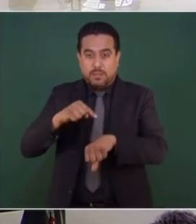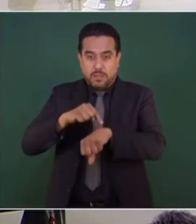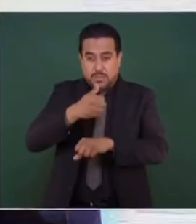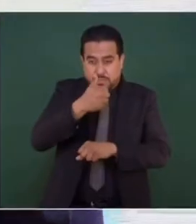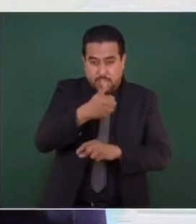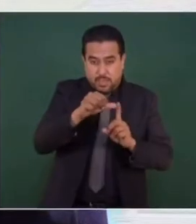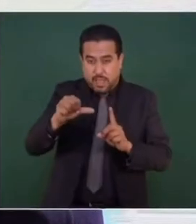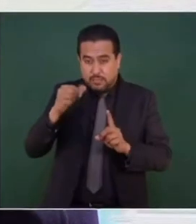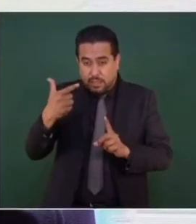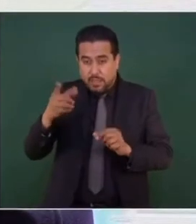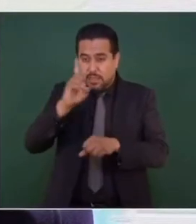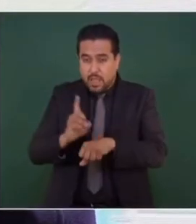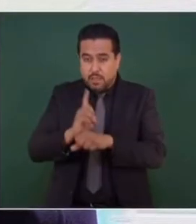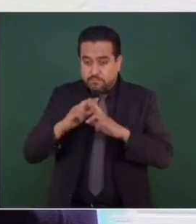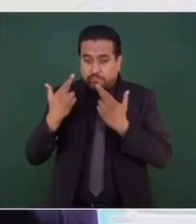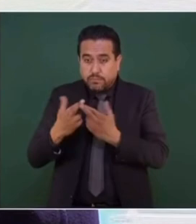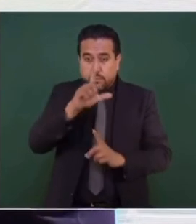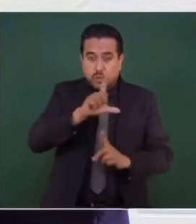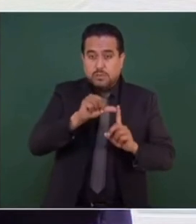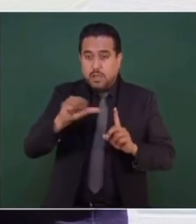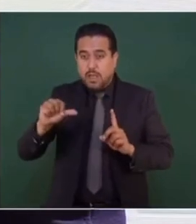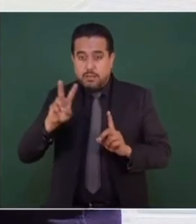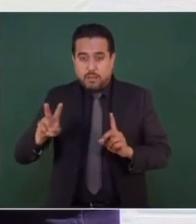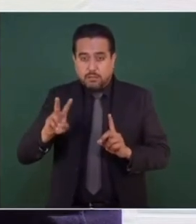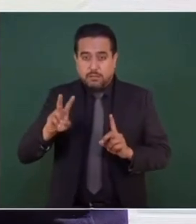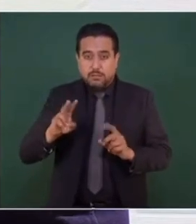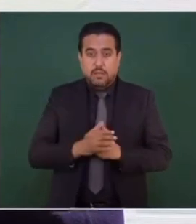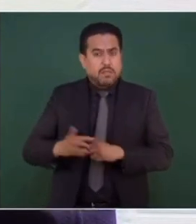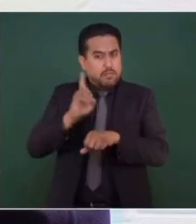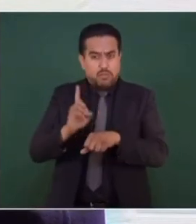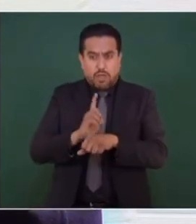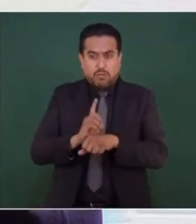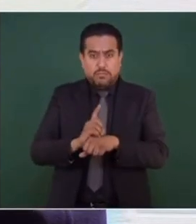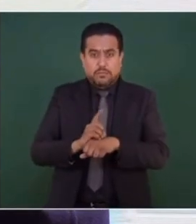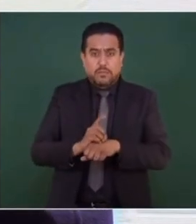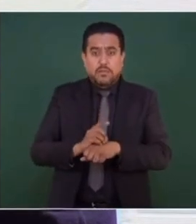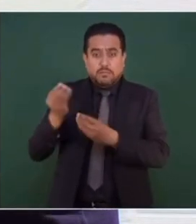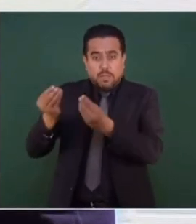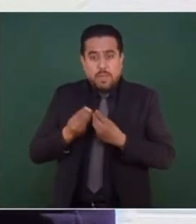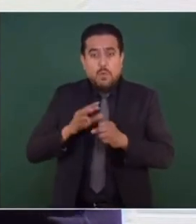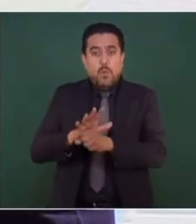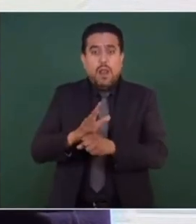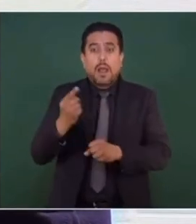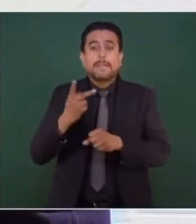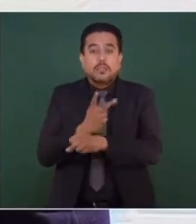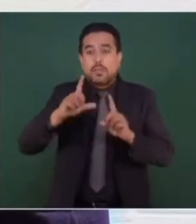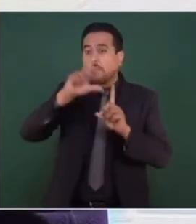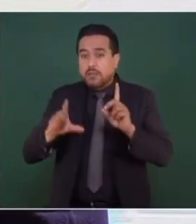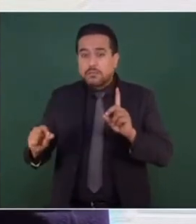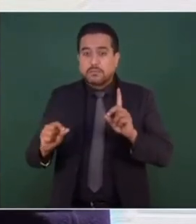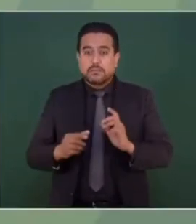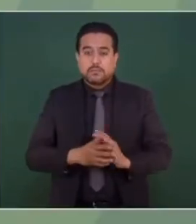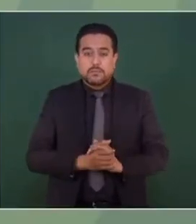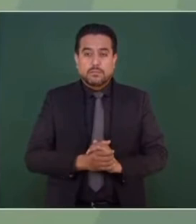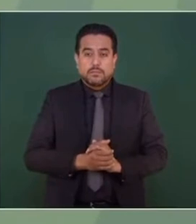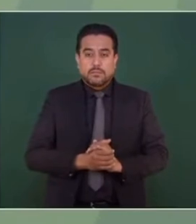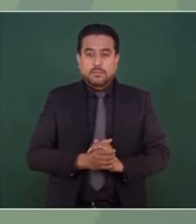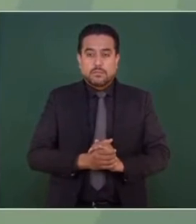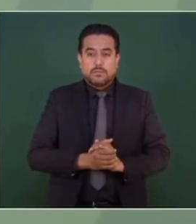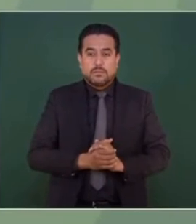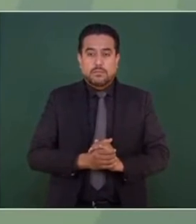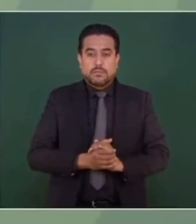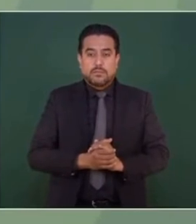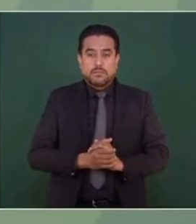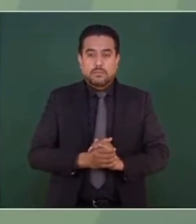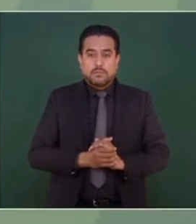de 6 a 7 de la mañana, de lunes a viernes. Nosotros recibimos diario el reporte de lo que sucede en todo el país. Les podemos decir